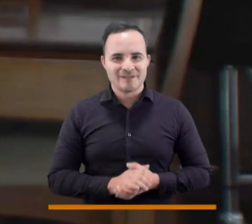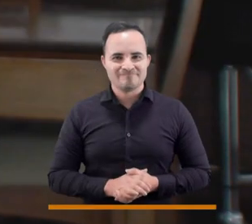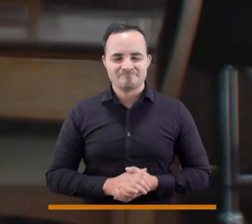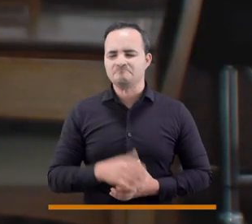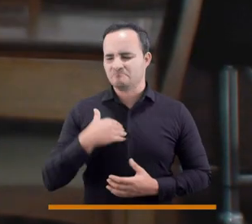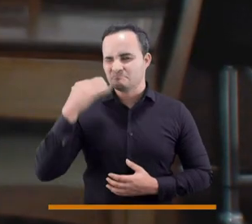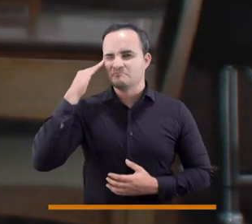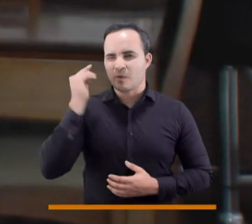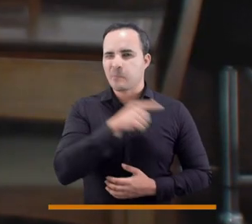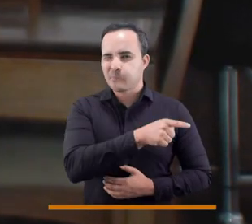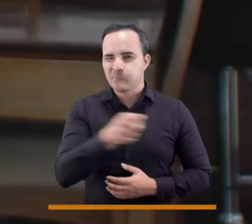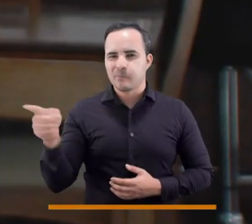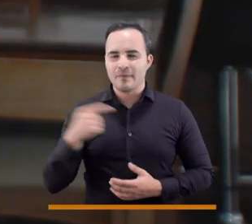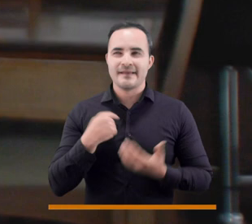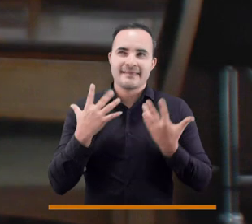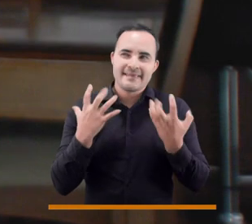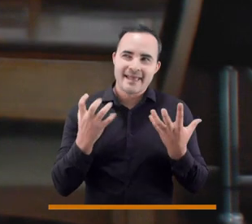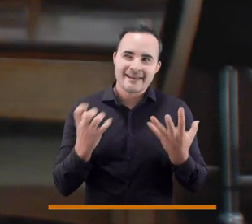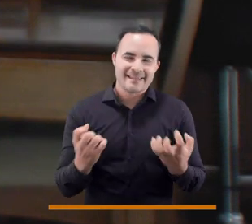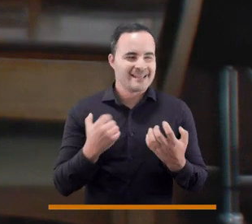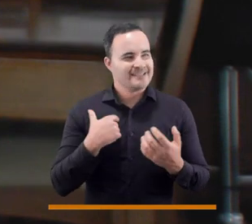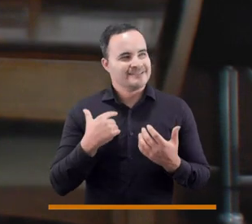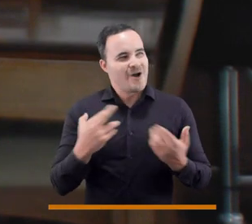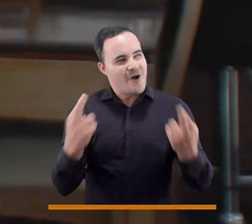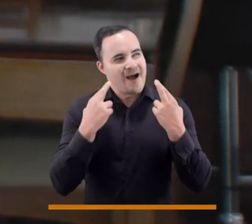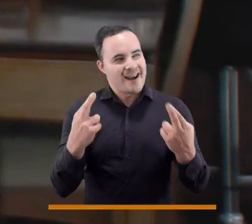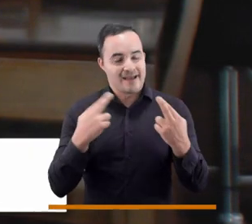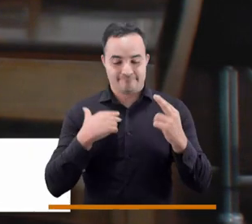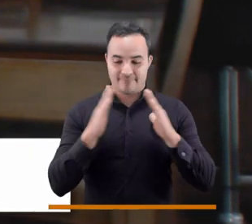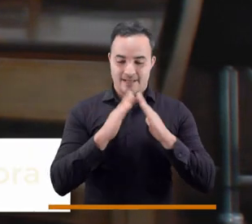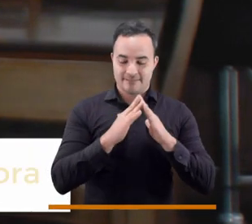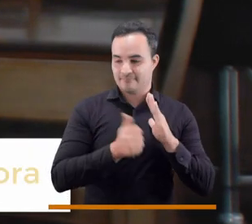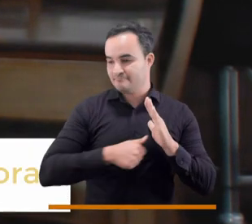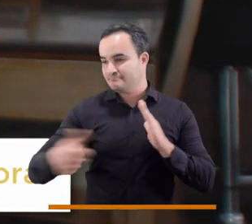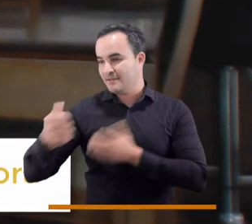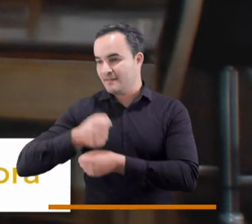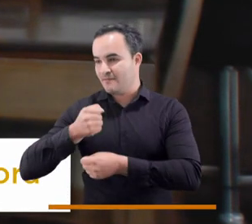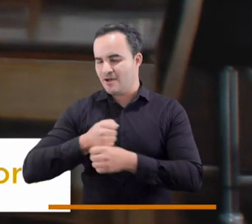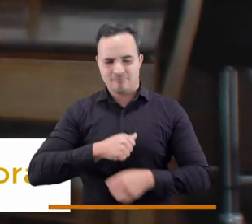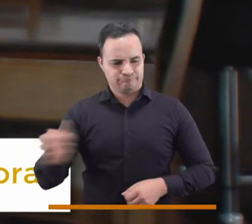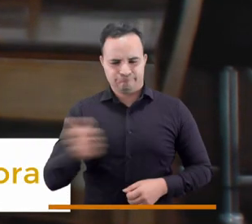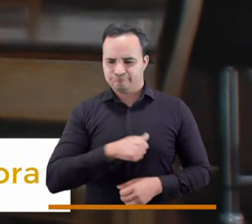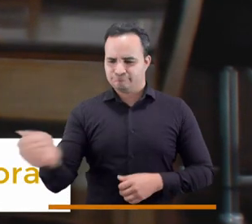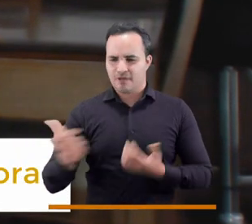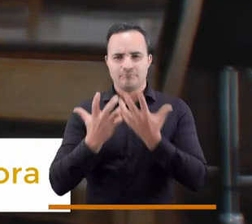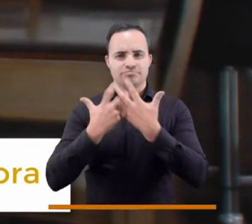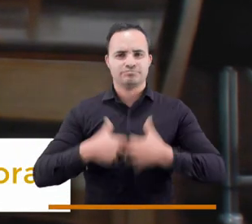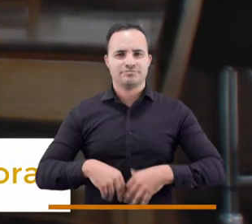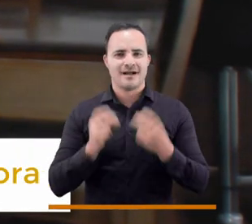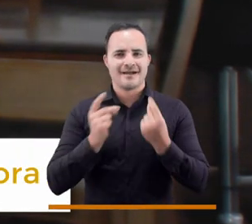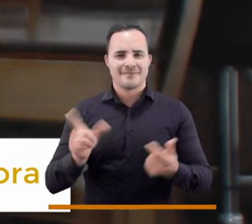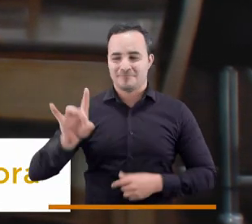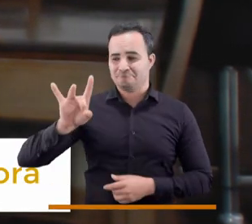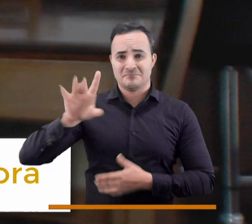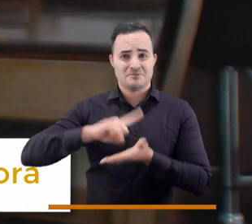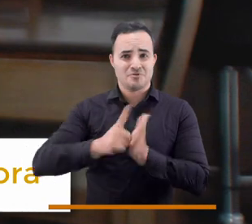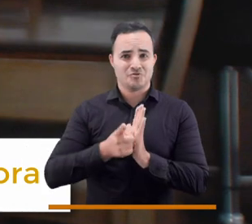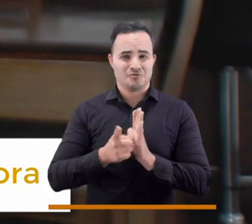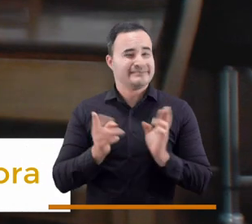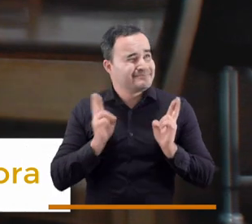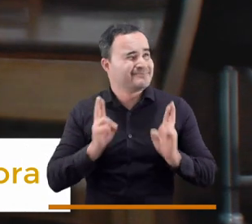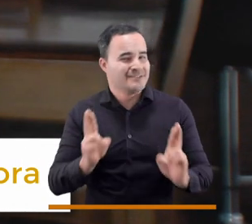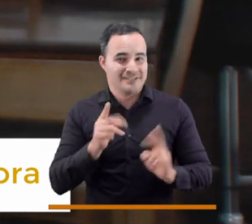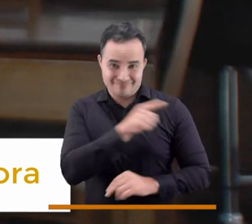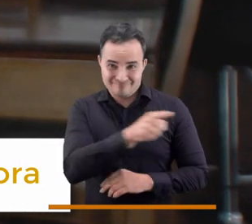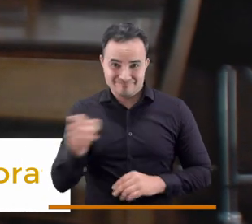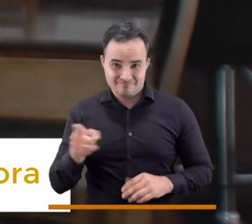Hola, yo sé que a algunos de ustedes les encantaría llegar de su casa al trabajo y viceversa en tan solo 15 minutos. Por eso vamos a